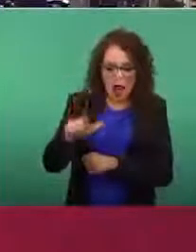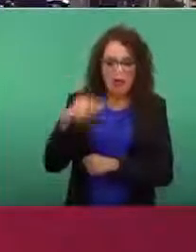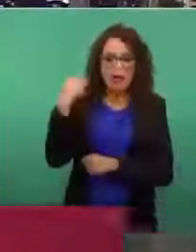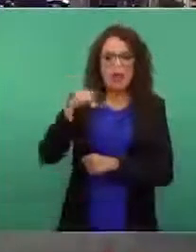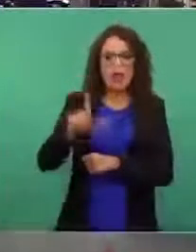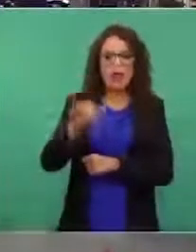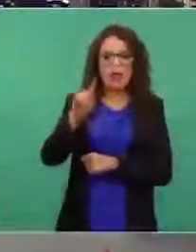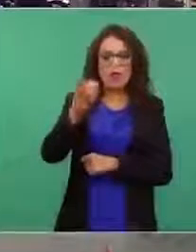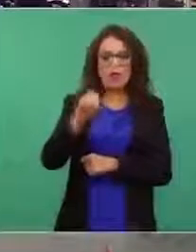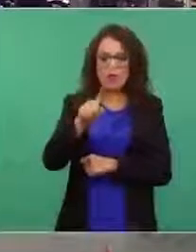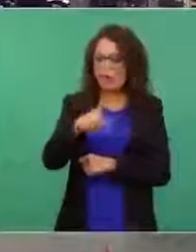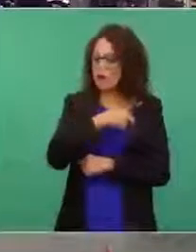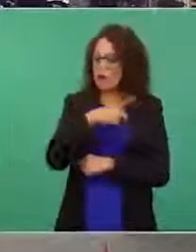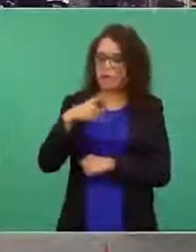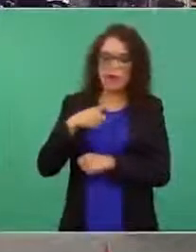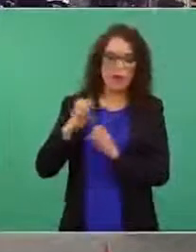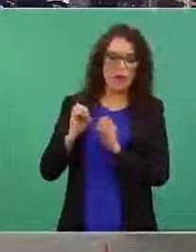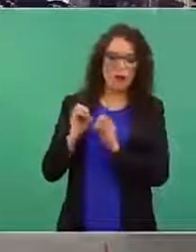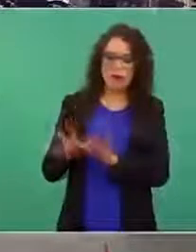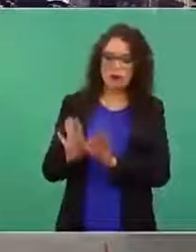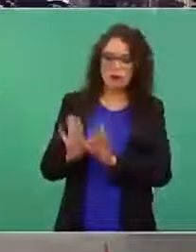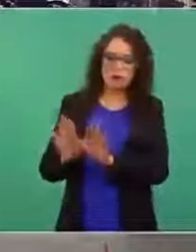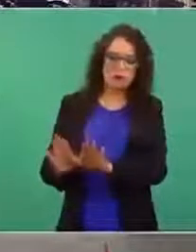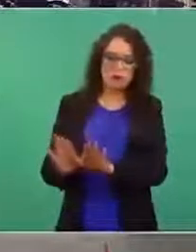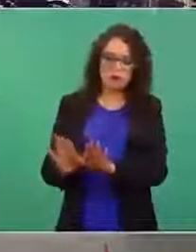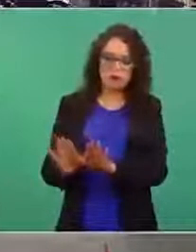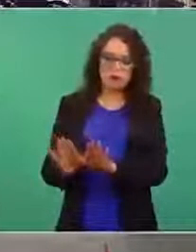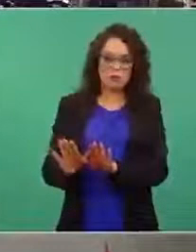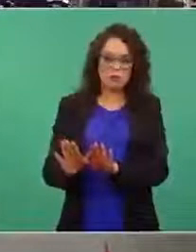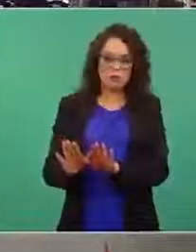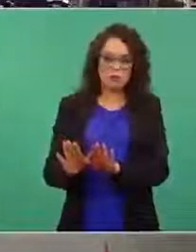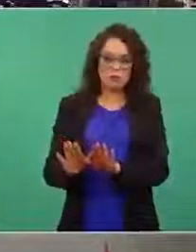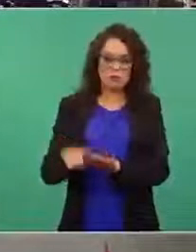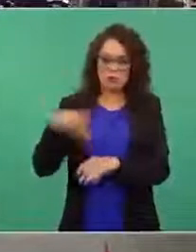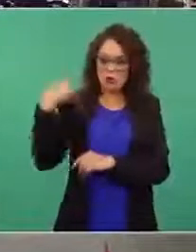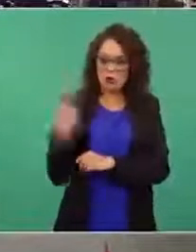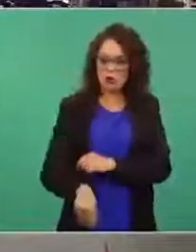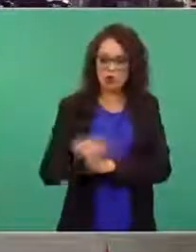quedar bajo el dominio de la nación.